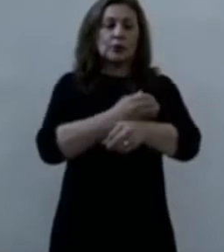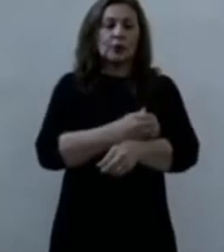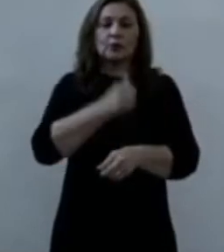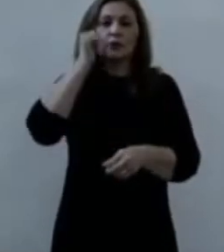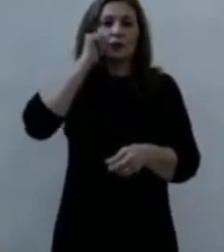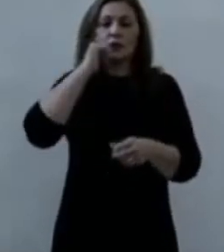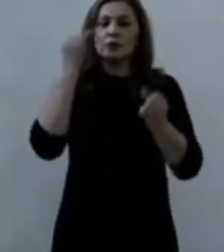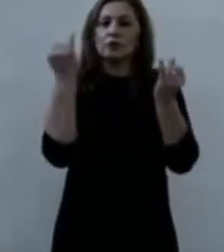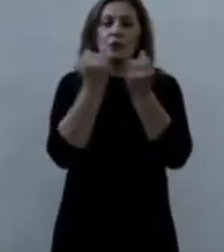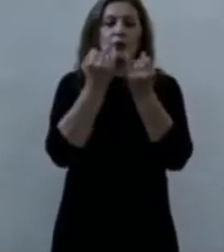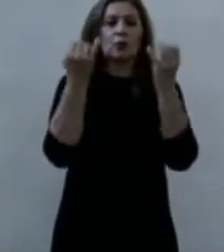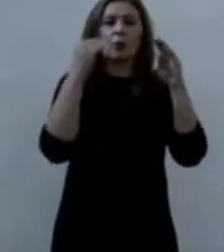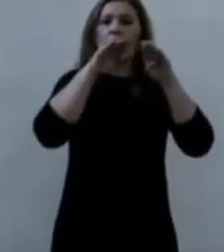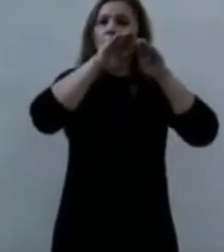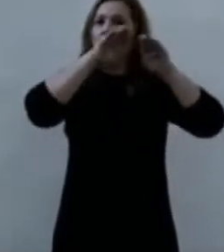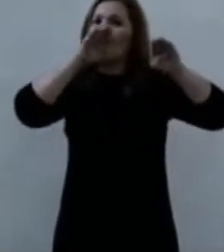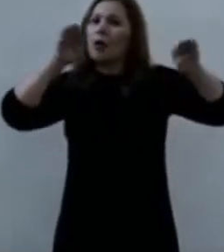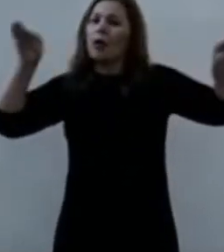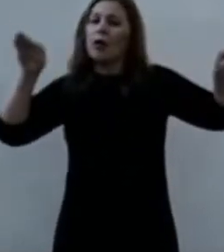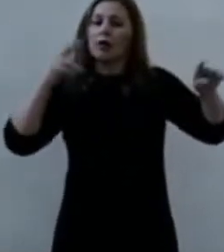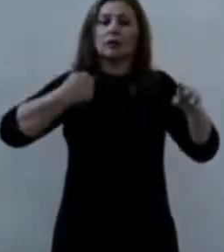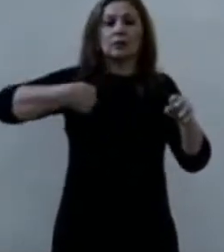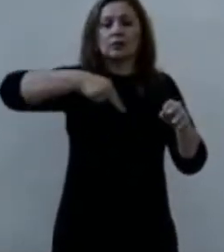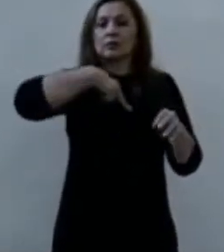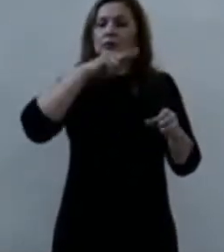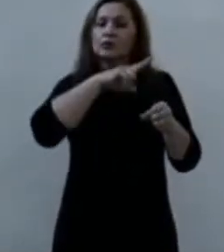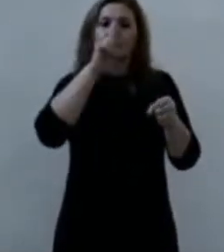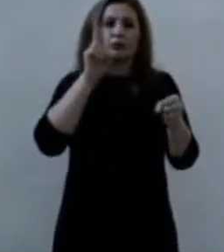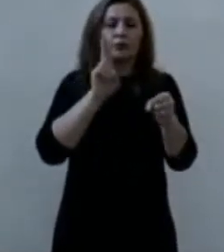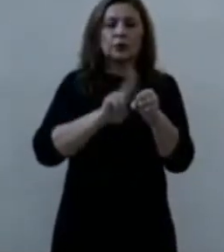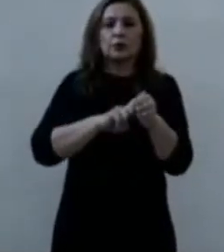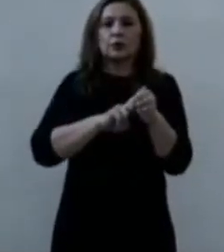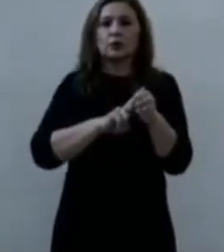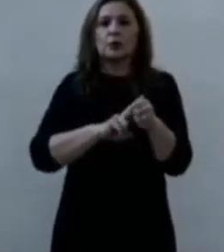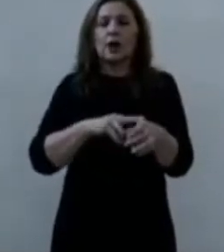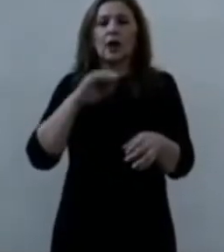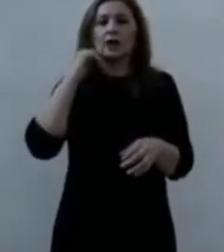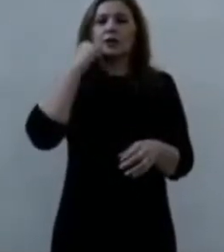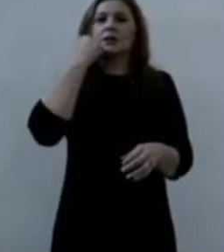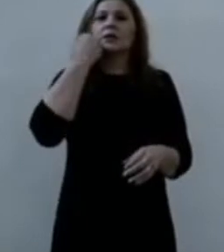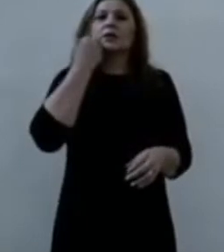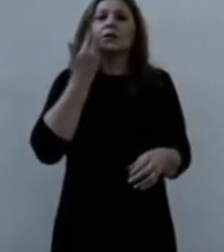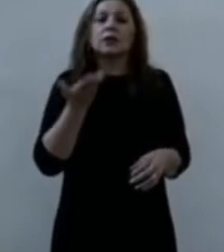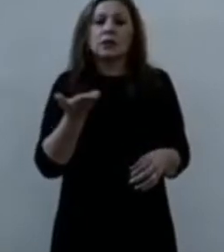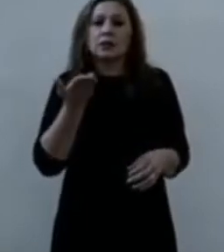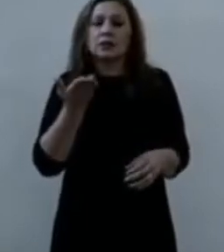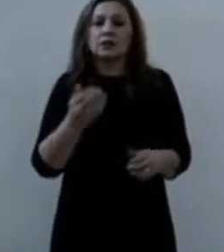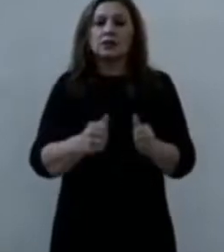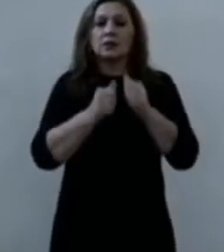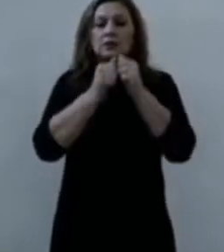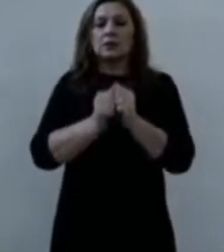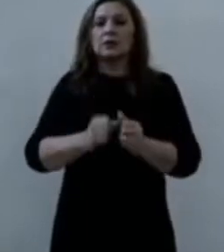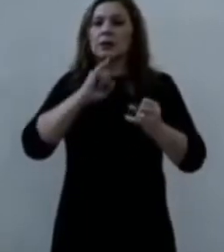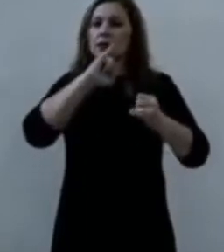dirá San Pablo, que hizo ocupar el último puesto.